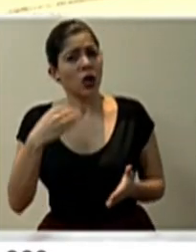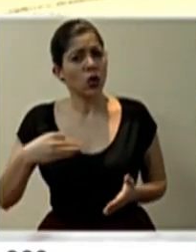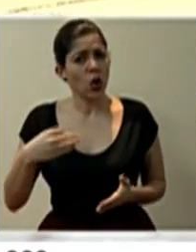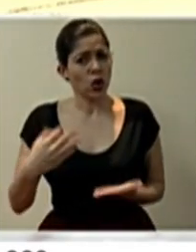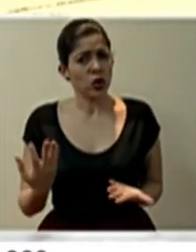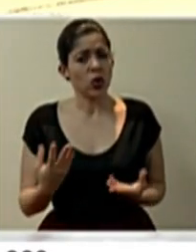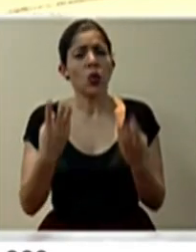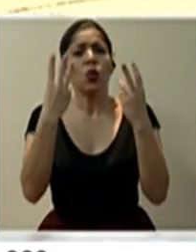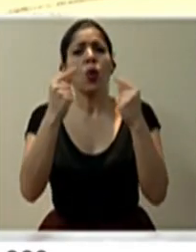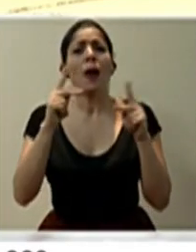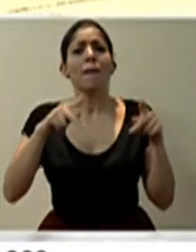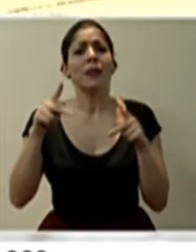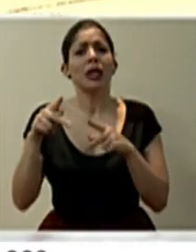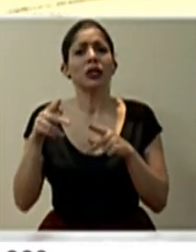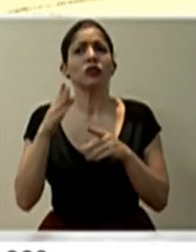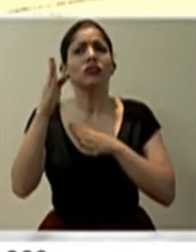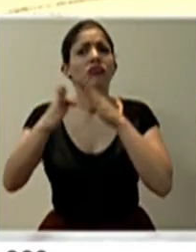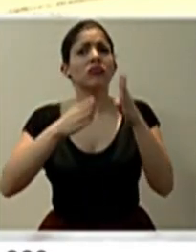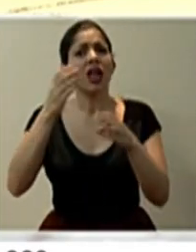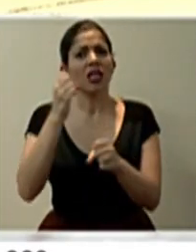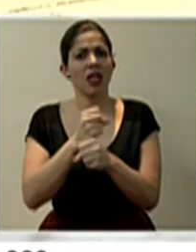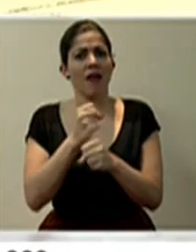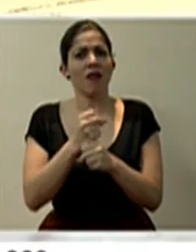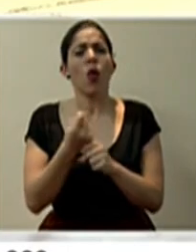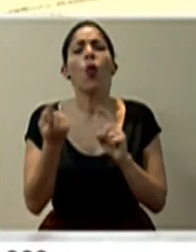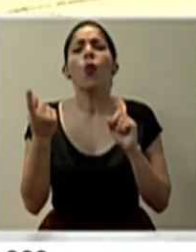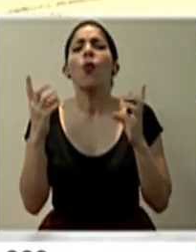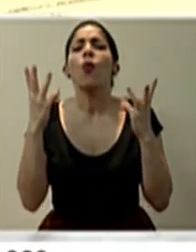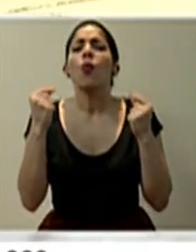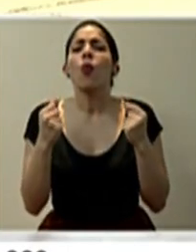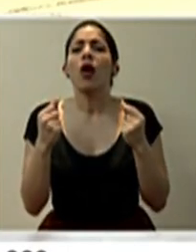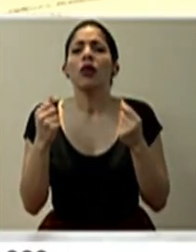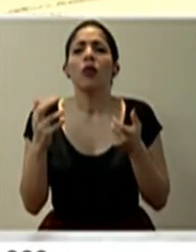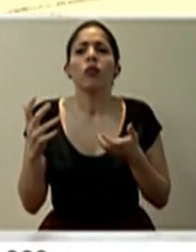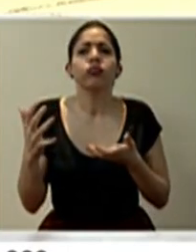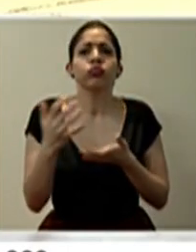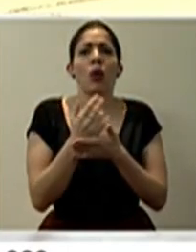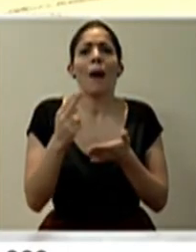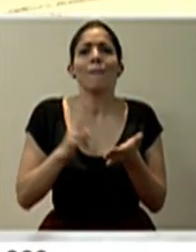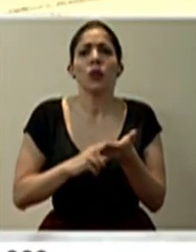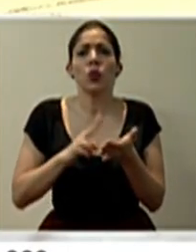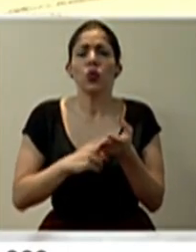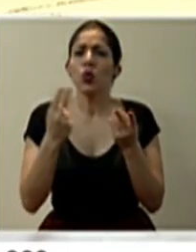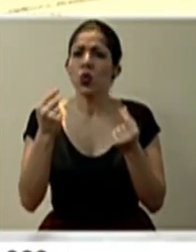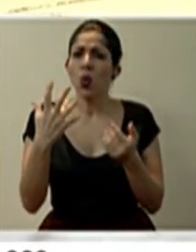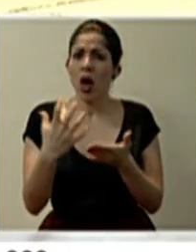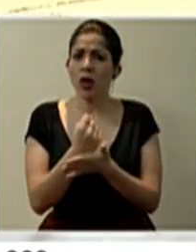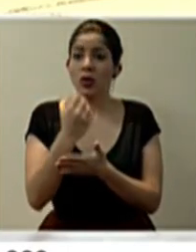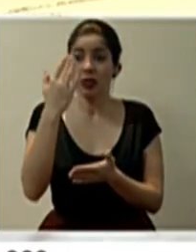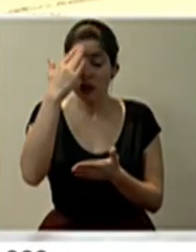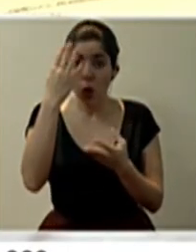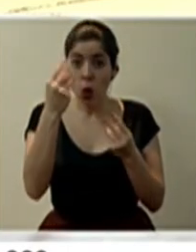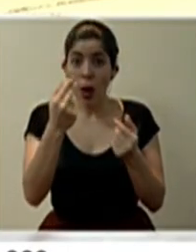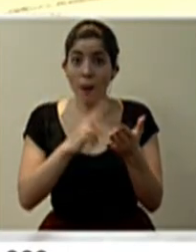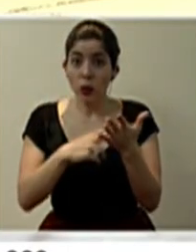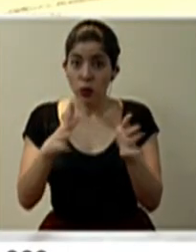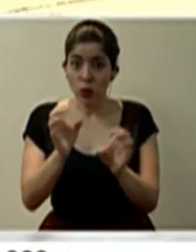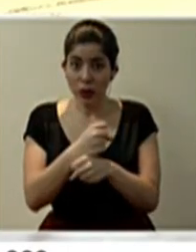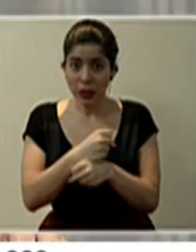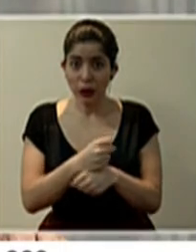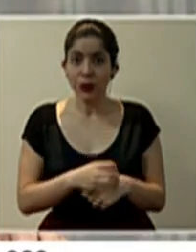¿Cuántas personas van a sus trabajos? ¿Cuál es el monto total recaudado con las multas? ¿Saben cuántas multas se han impugnado?